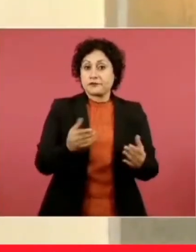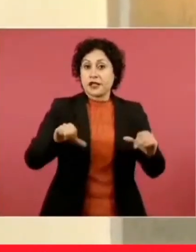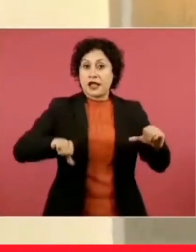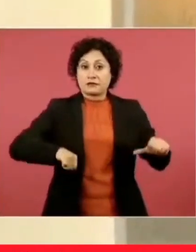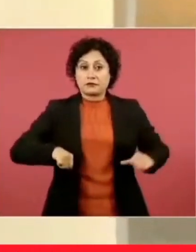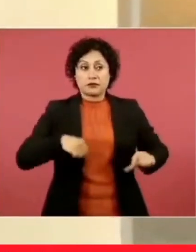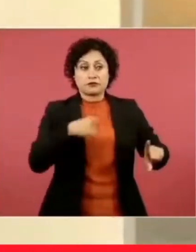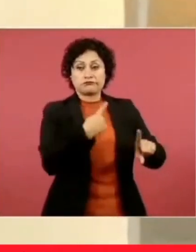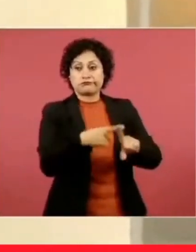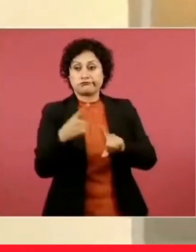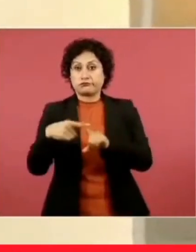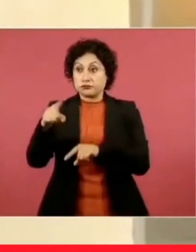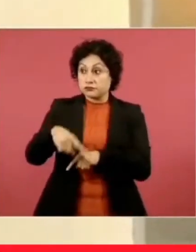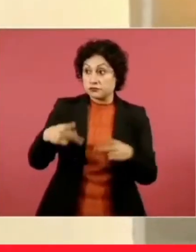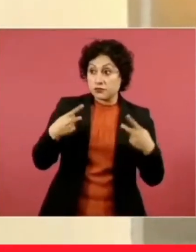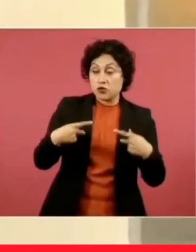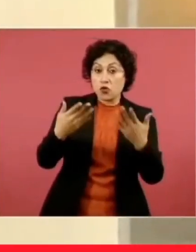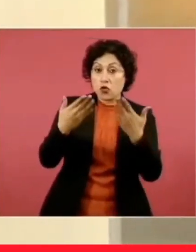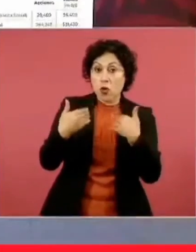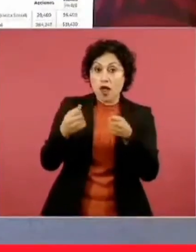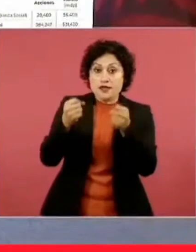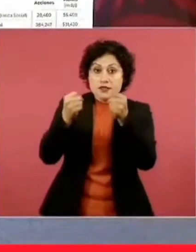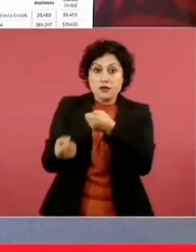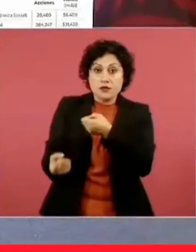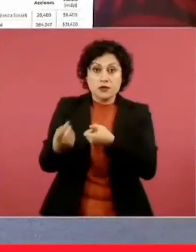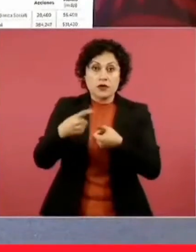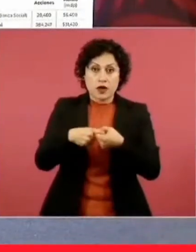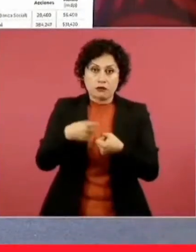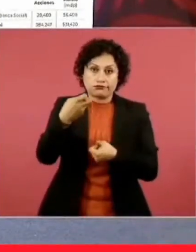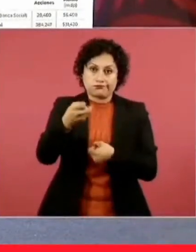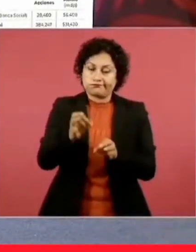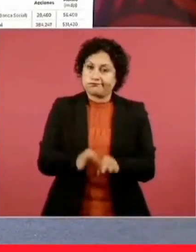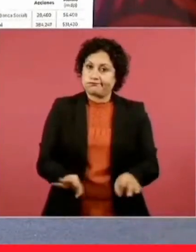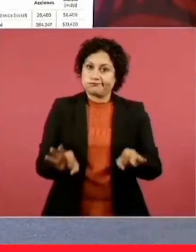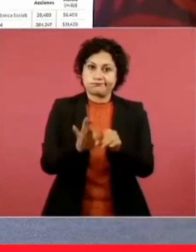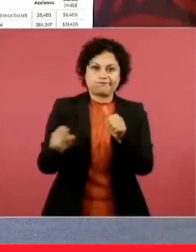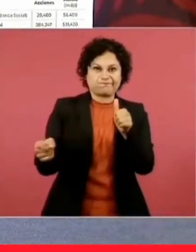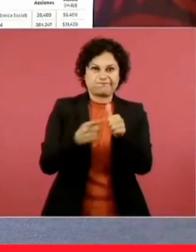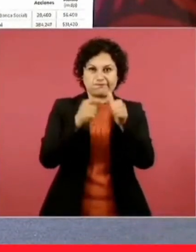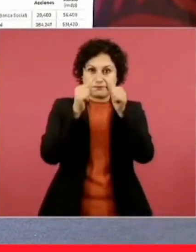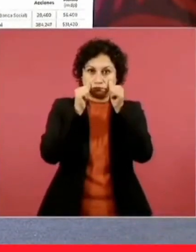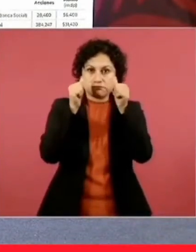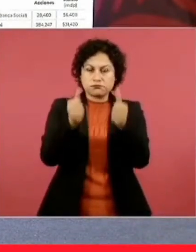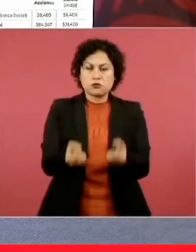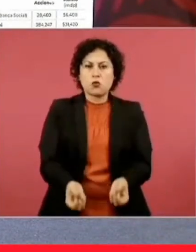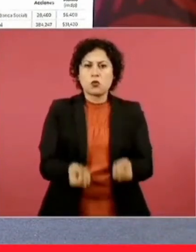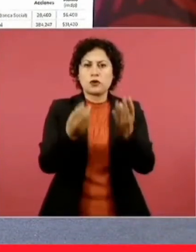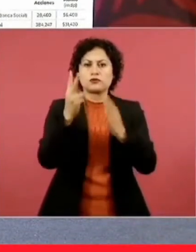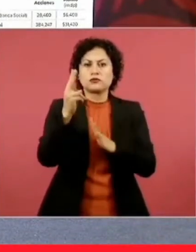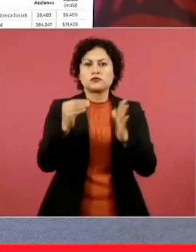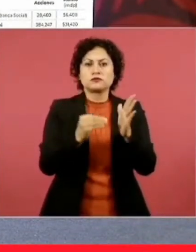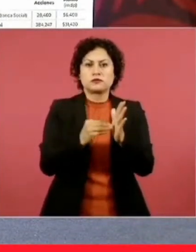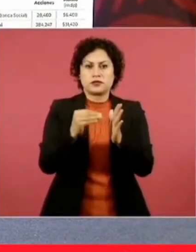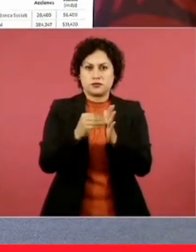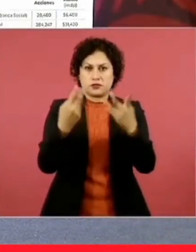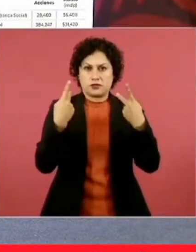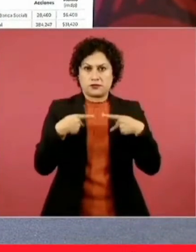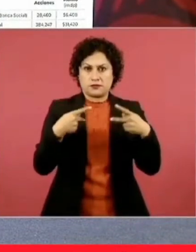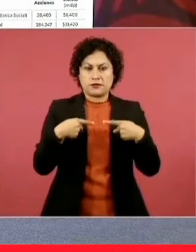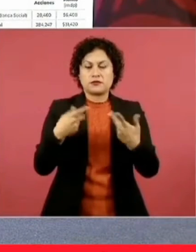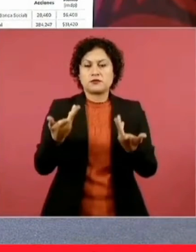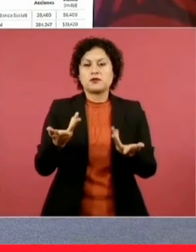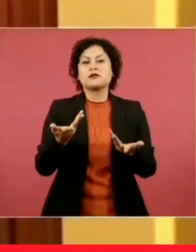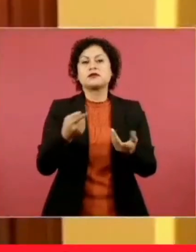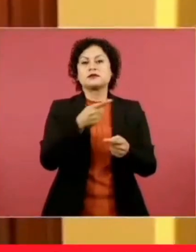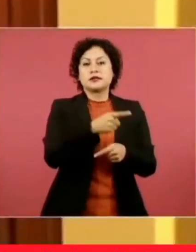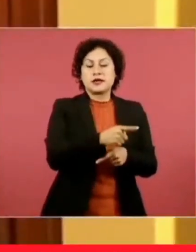no derechohabientes, que ha sido también un elemento fundamental en esta administración, son prácticamente 2 millones de beneficiarios entre la Comisión Nacional